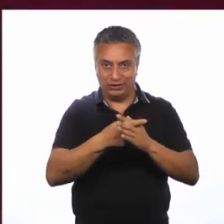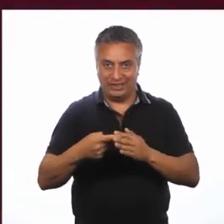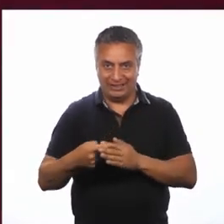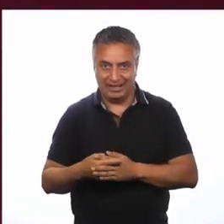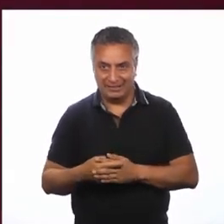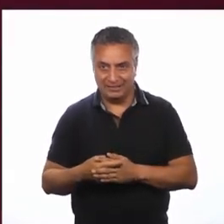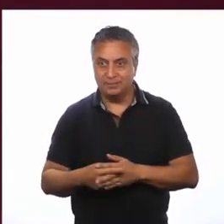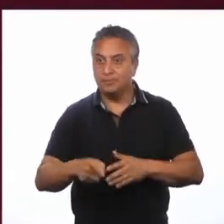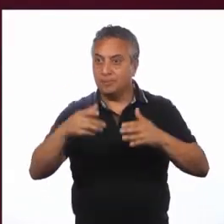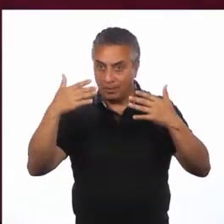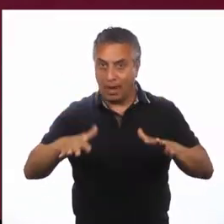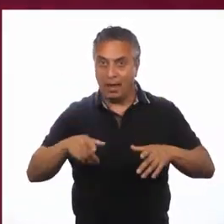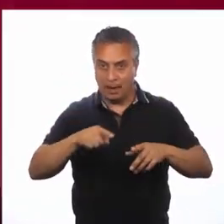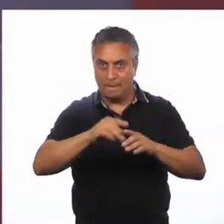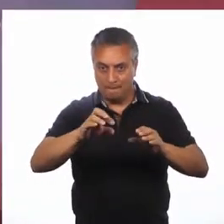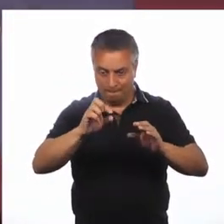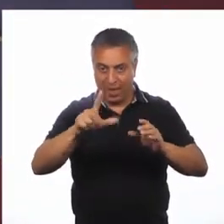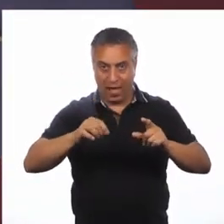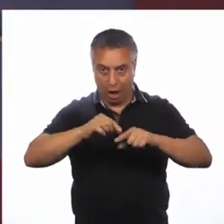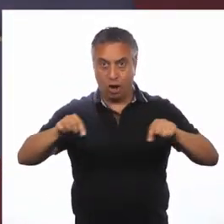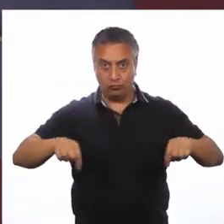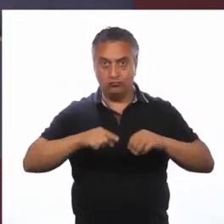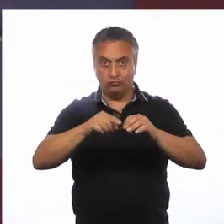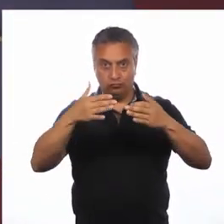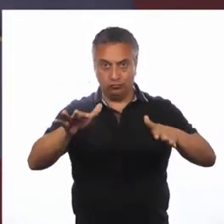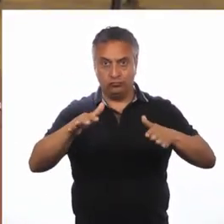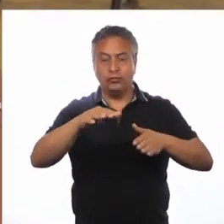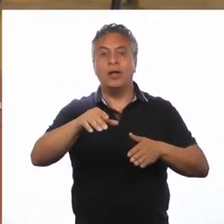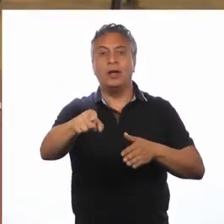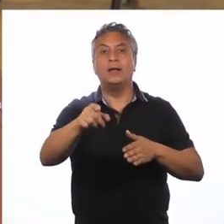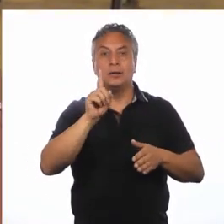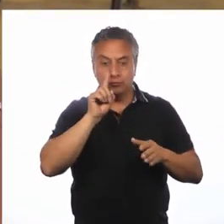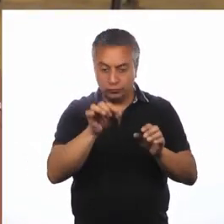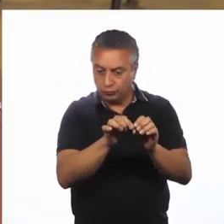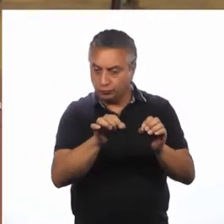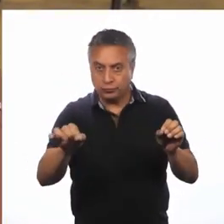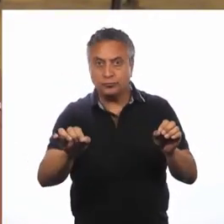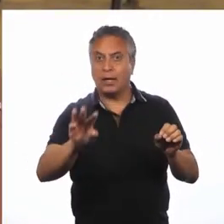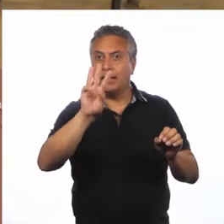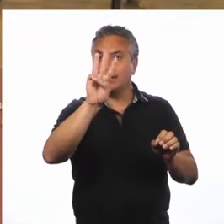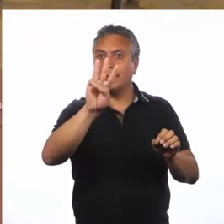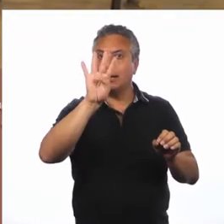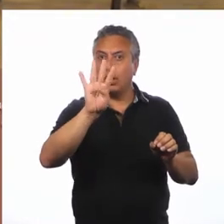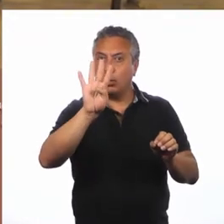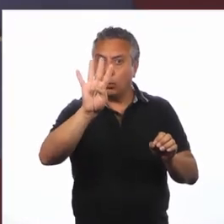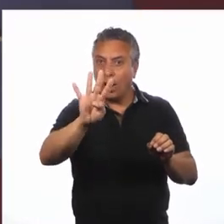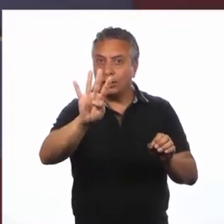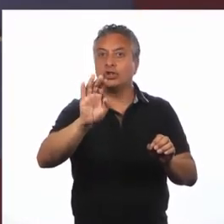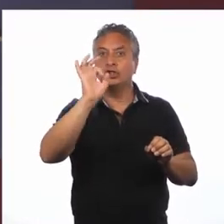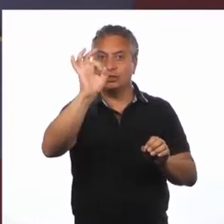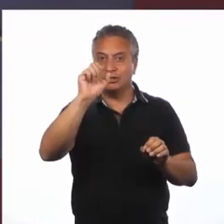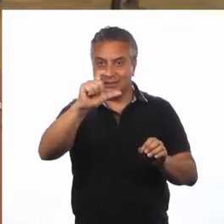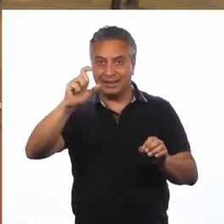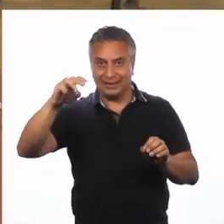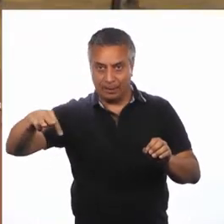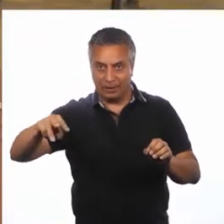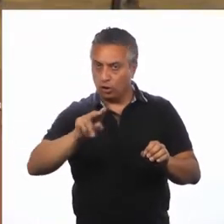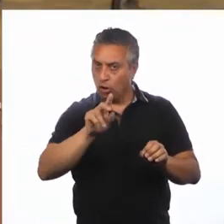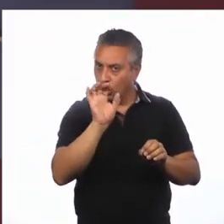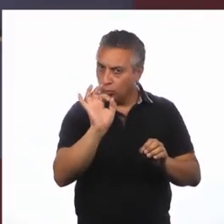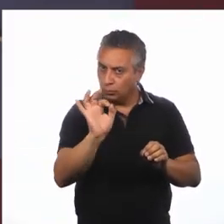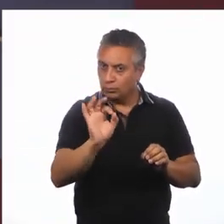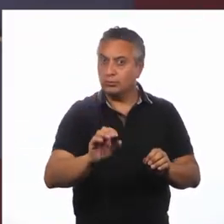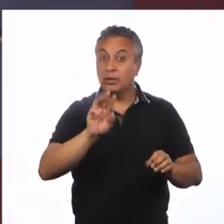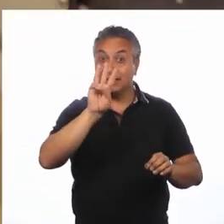Tenemos nuestros palos de maqueta Y dos de ellos deben medir 34 centímetros Nos ayudaremos de nuestra